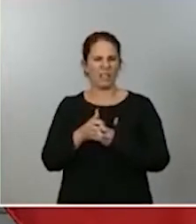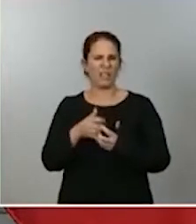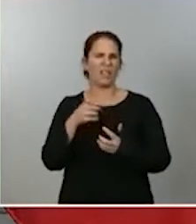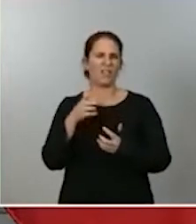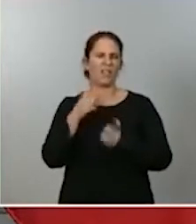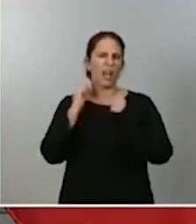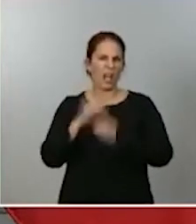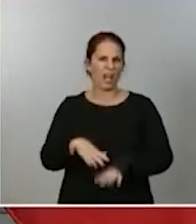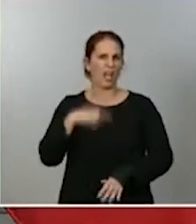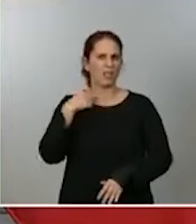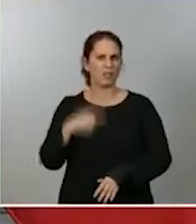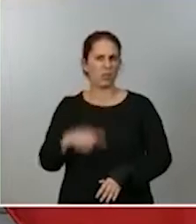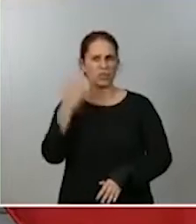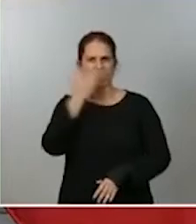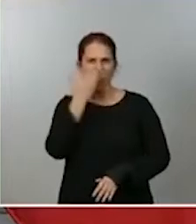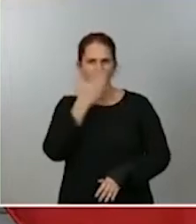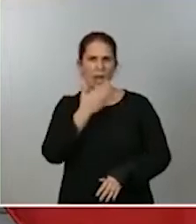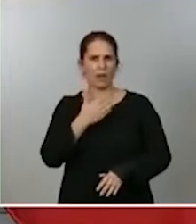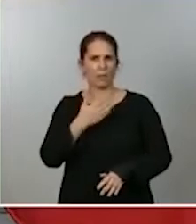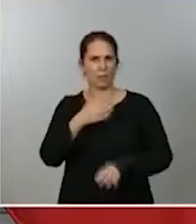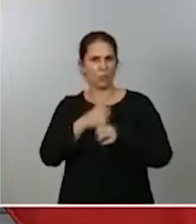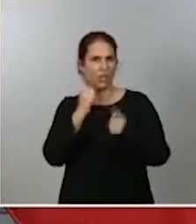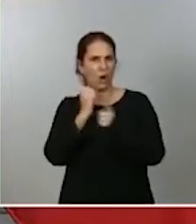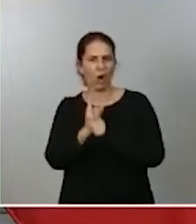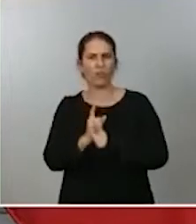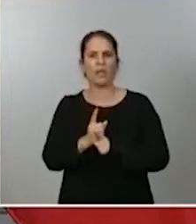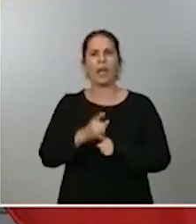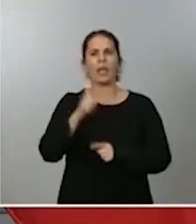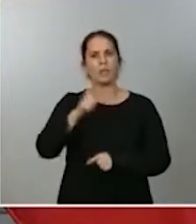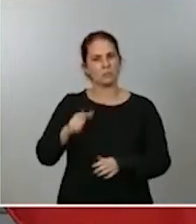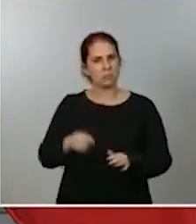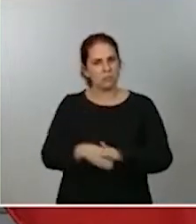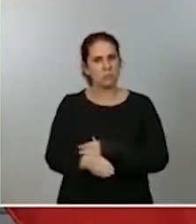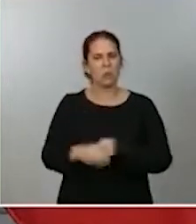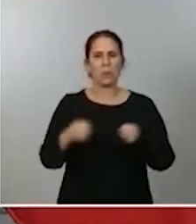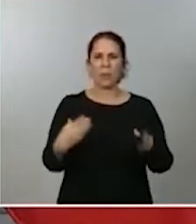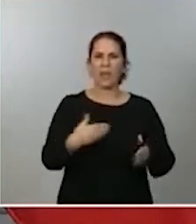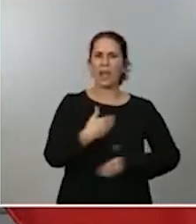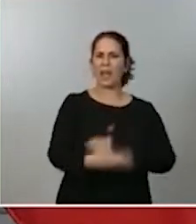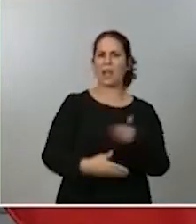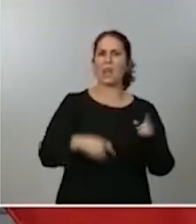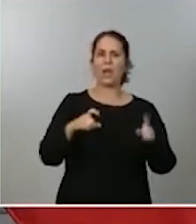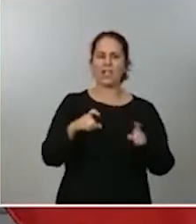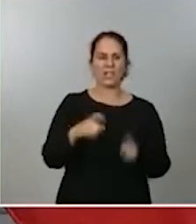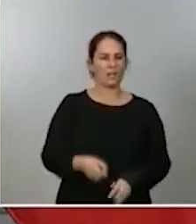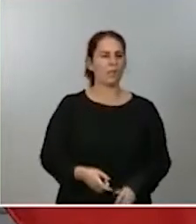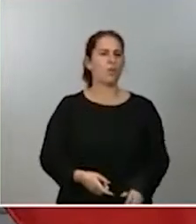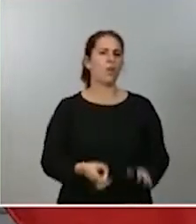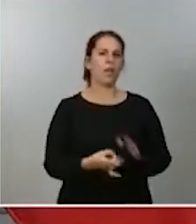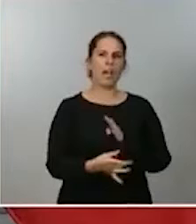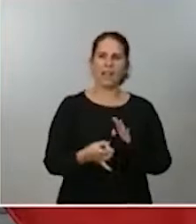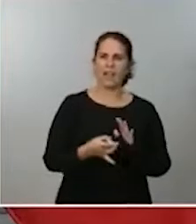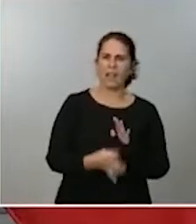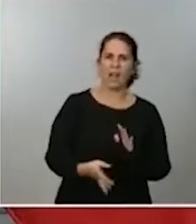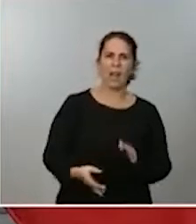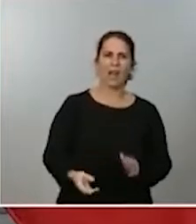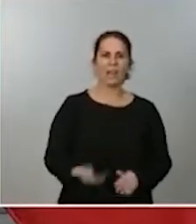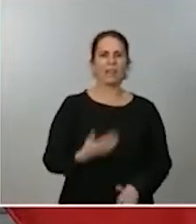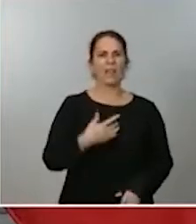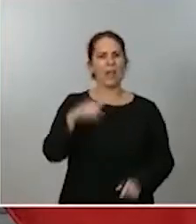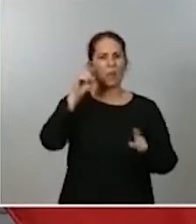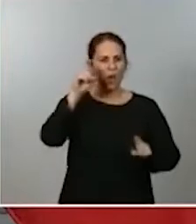de los niños y niñas al sistema y al ciclo educativo, la calidad de la educación, la